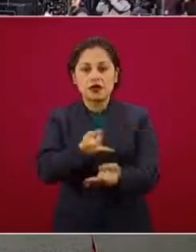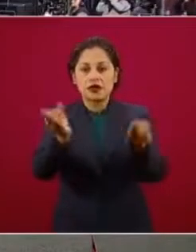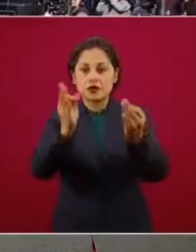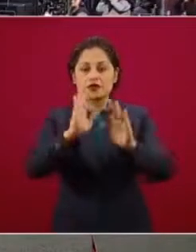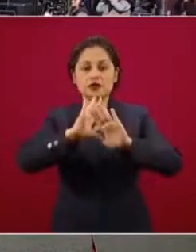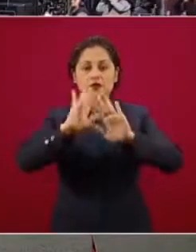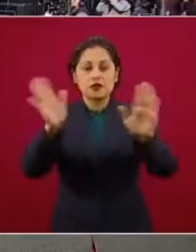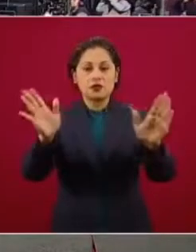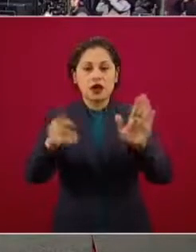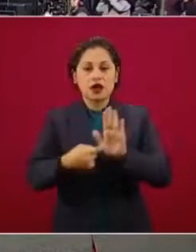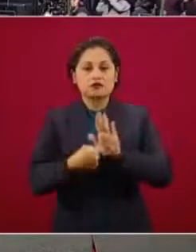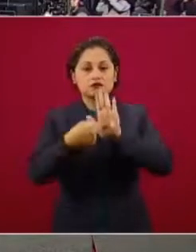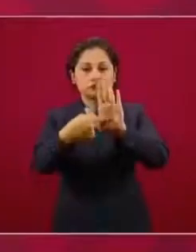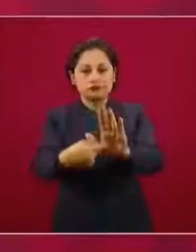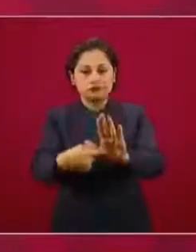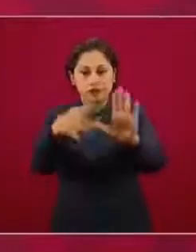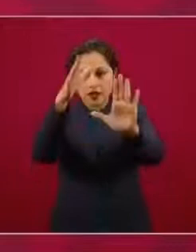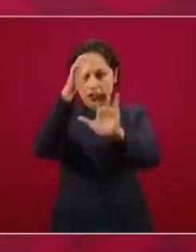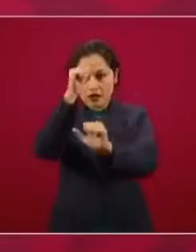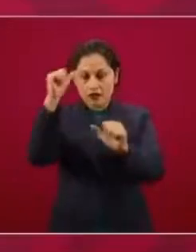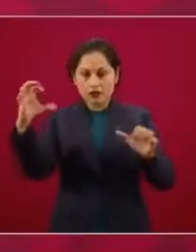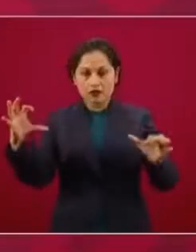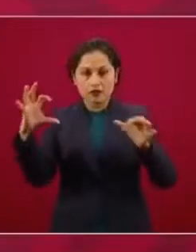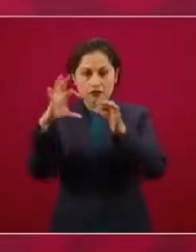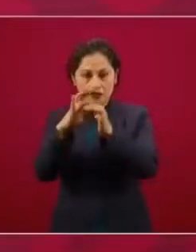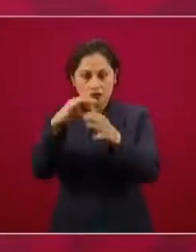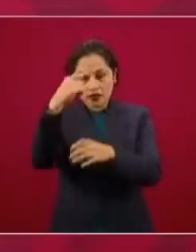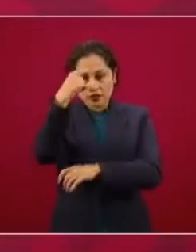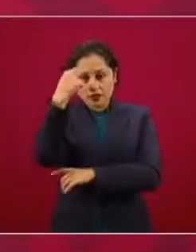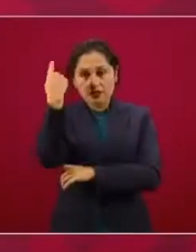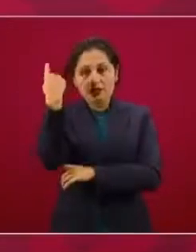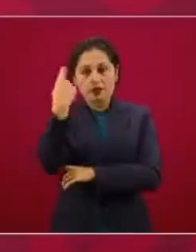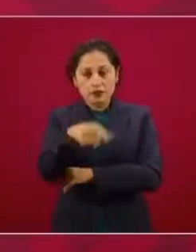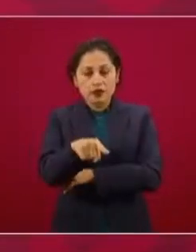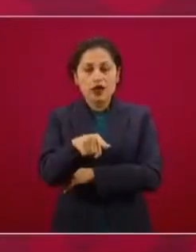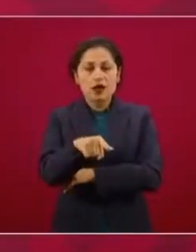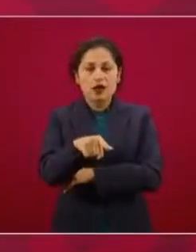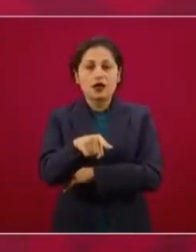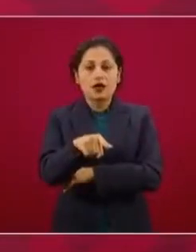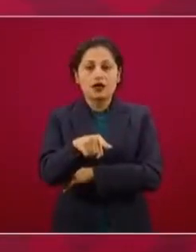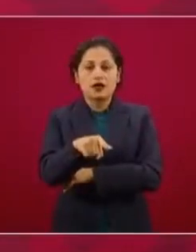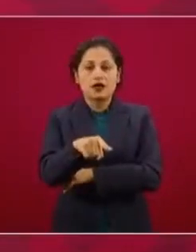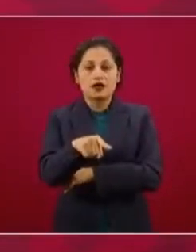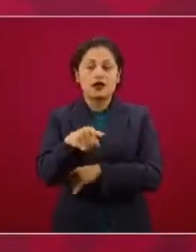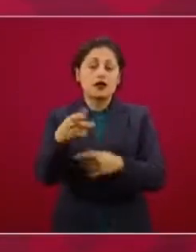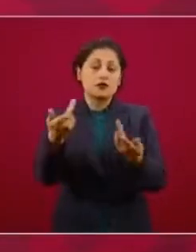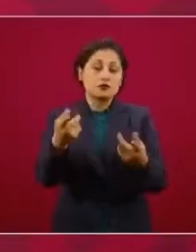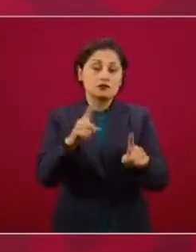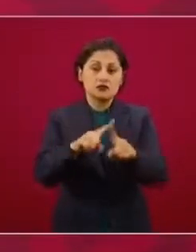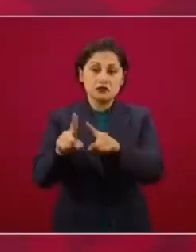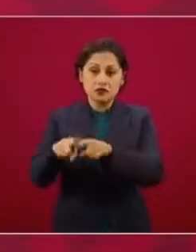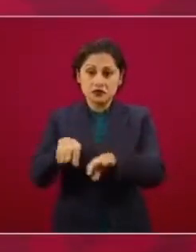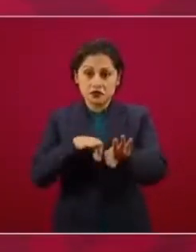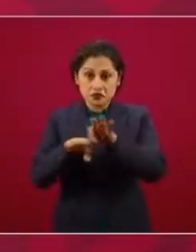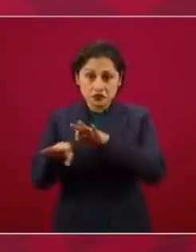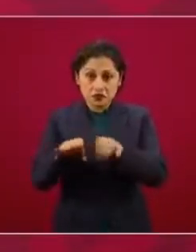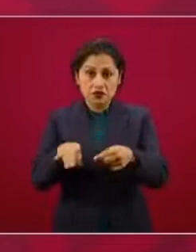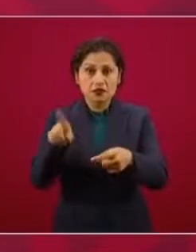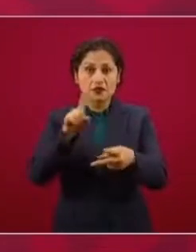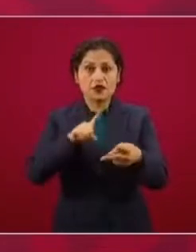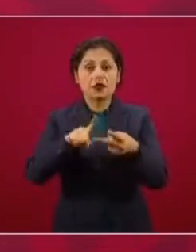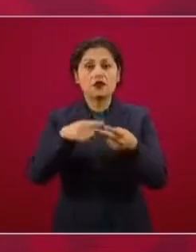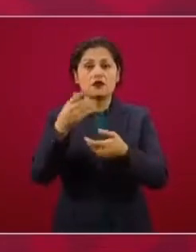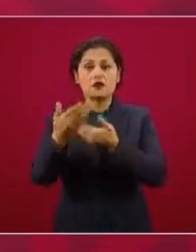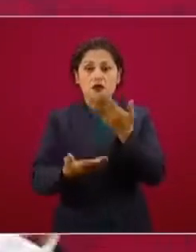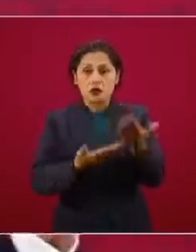convenio para la subrogación de algunos servicios, padecimientos, embarazos, partos,